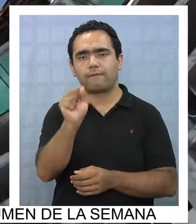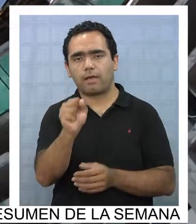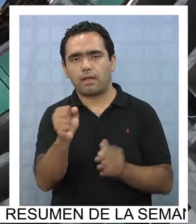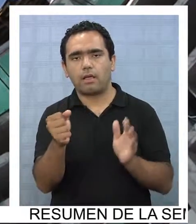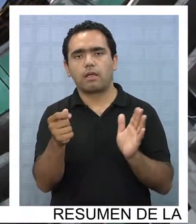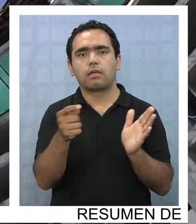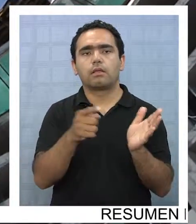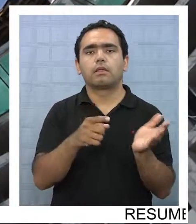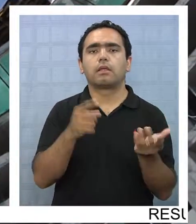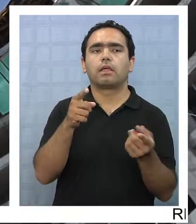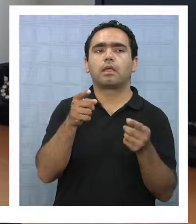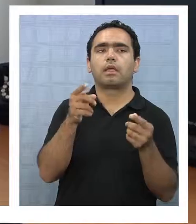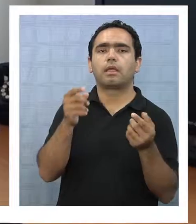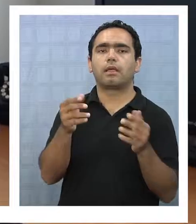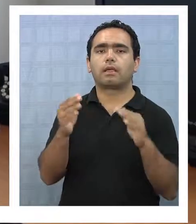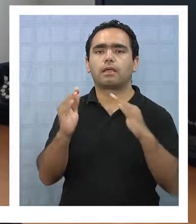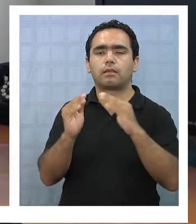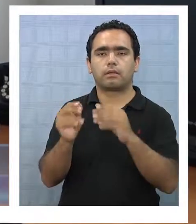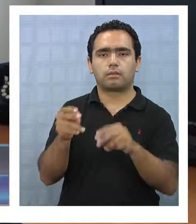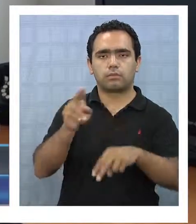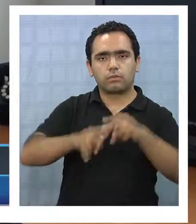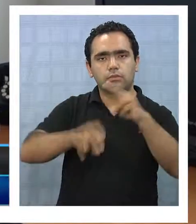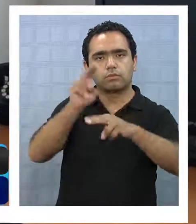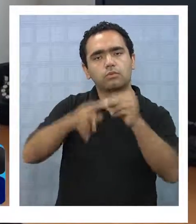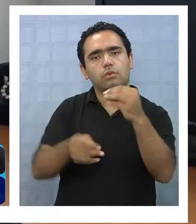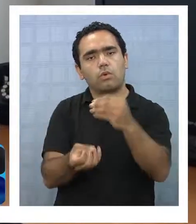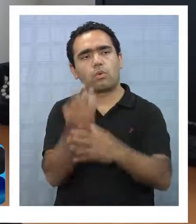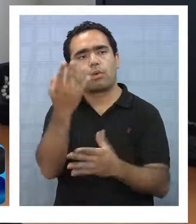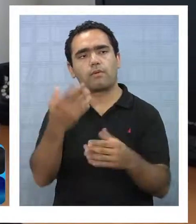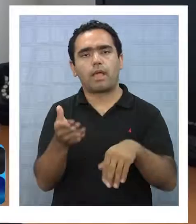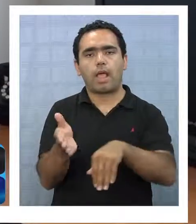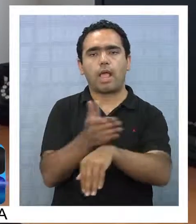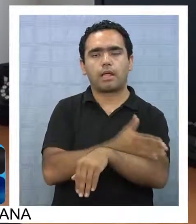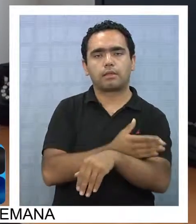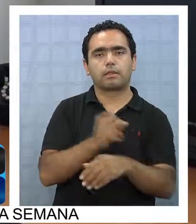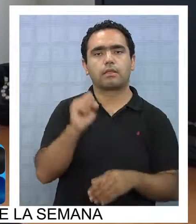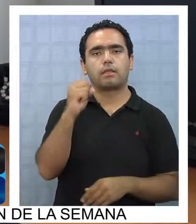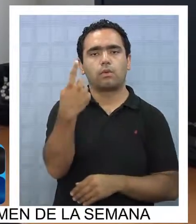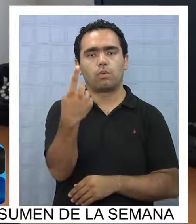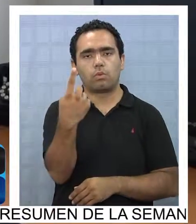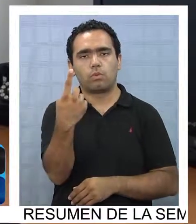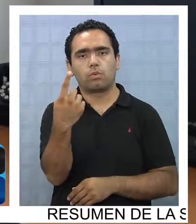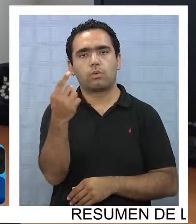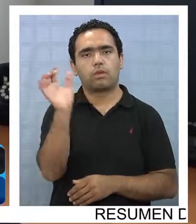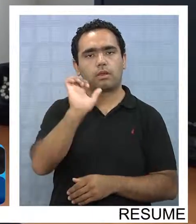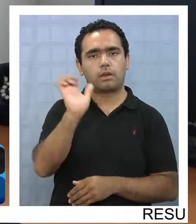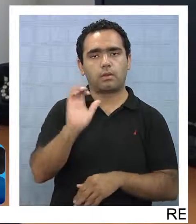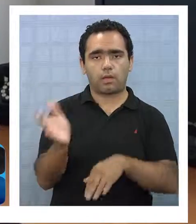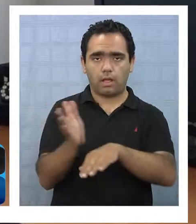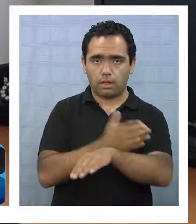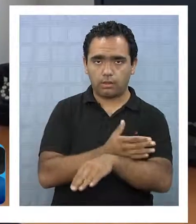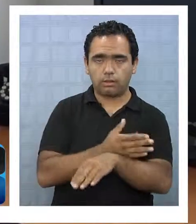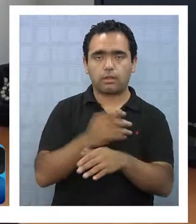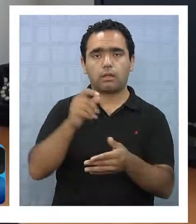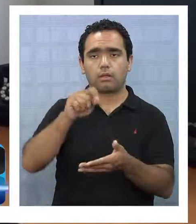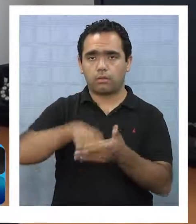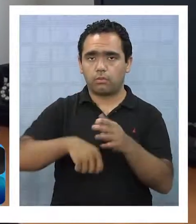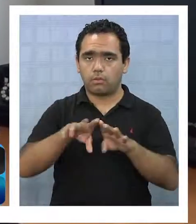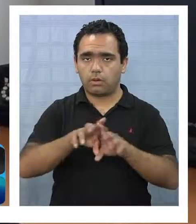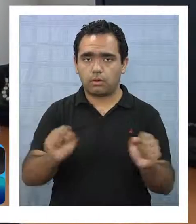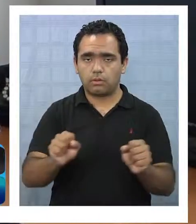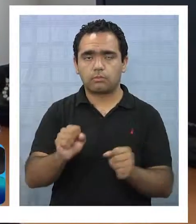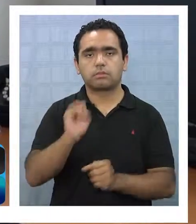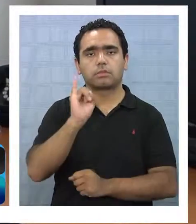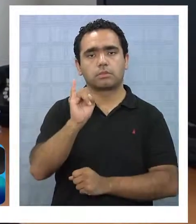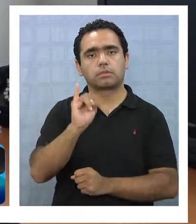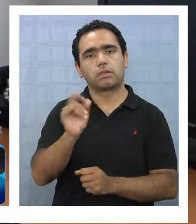ventas de viviendas nuevas que tuvieran una promesa de compra-venta firmada antes del 1 de enero del 2016 y también